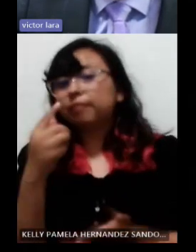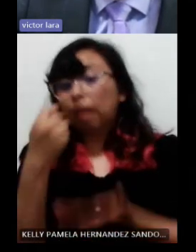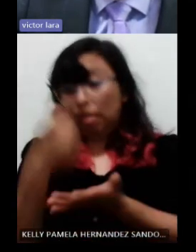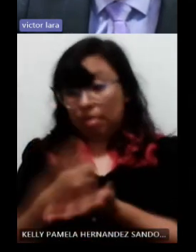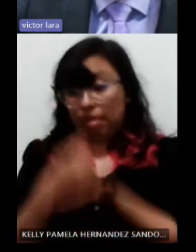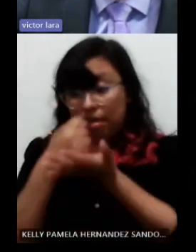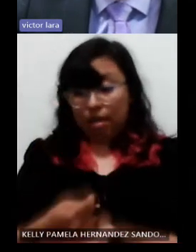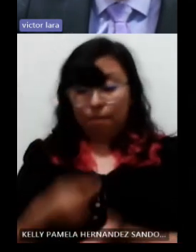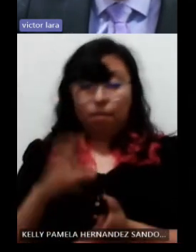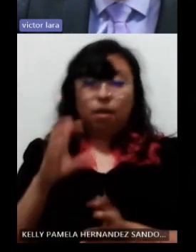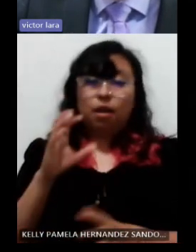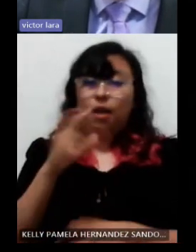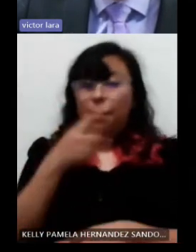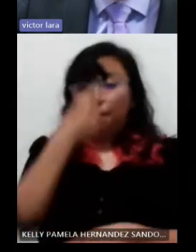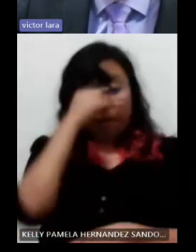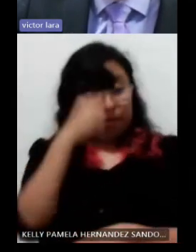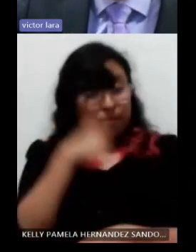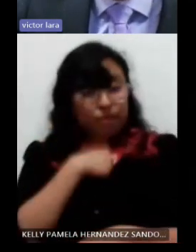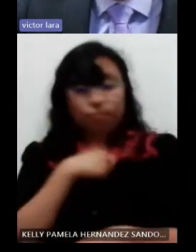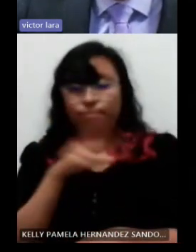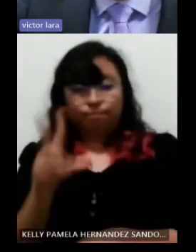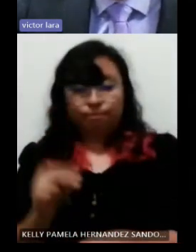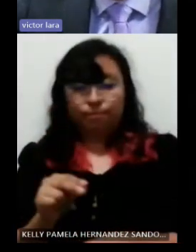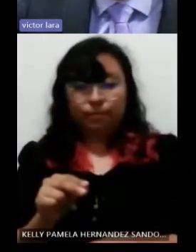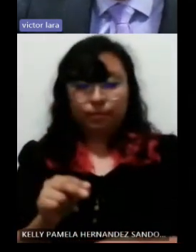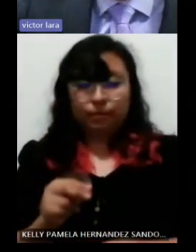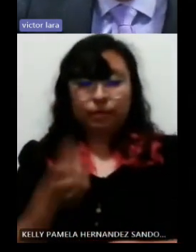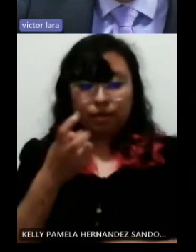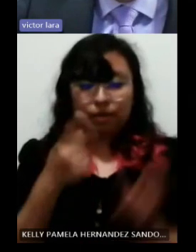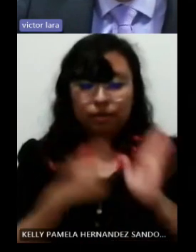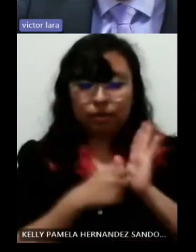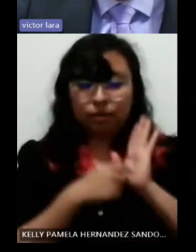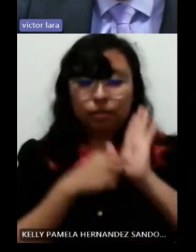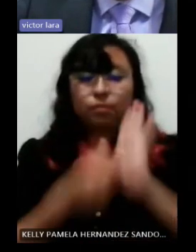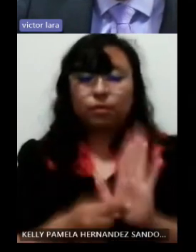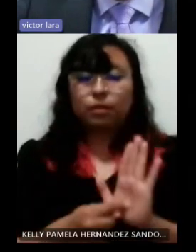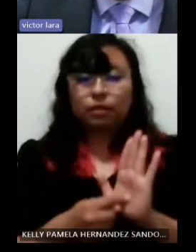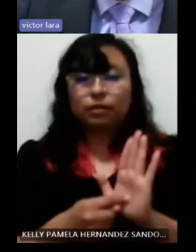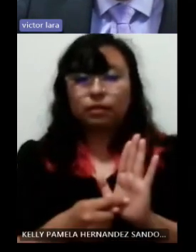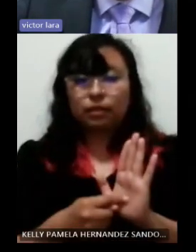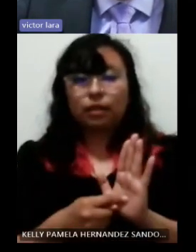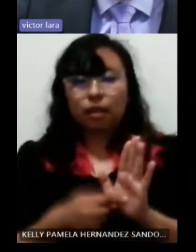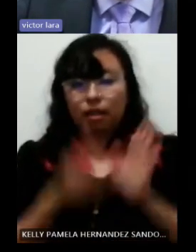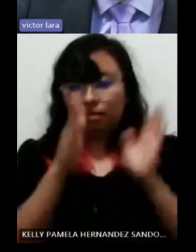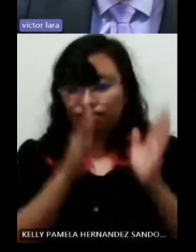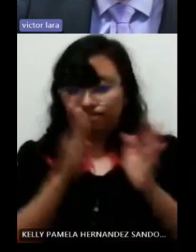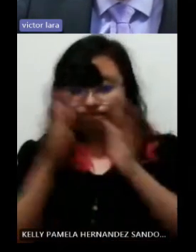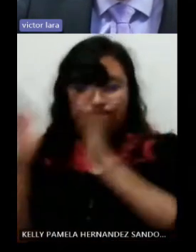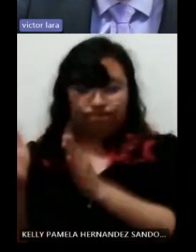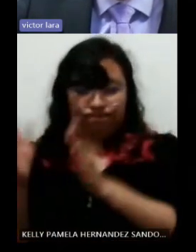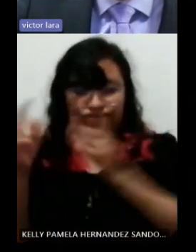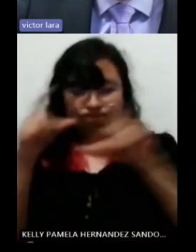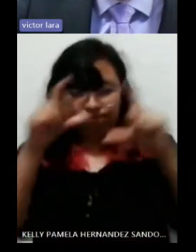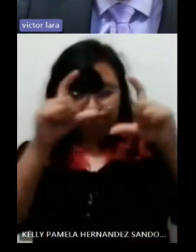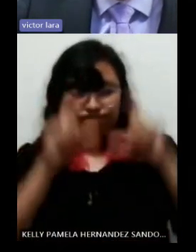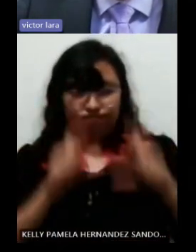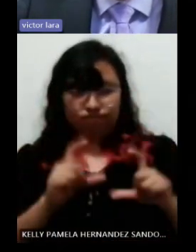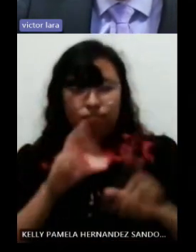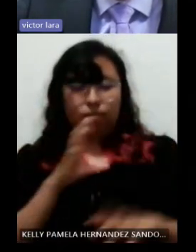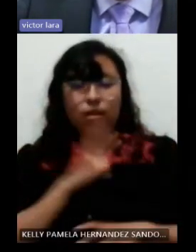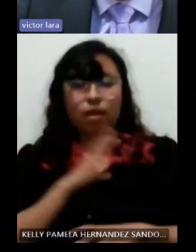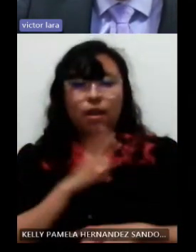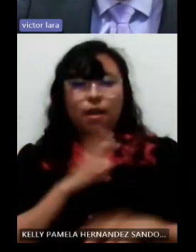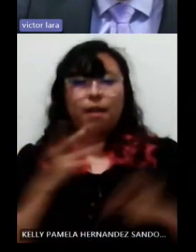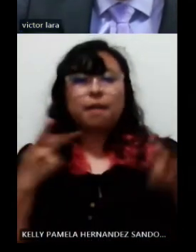o esta habilitación. Esta chica que se muestra en el video en la pantalla de su lado izquierdo es una chica con diagnóstico de retinosis